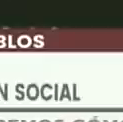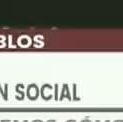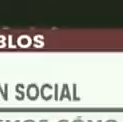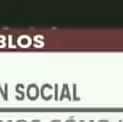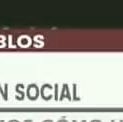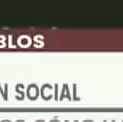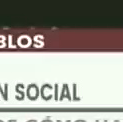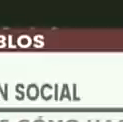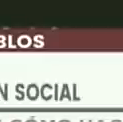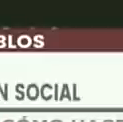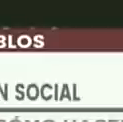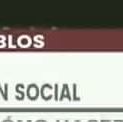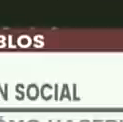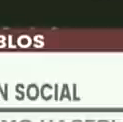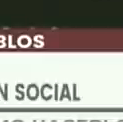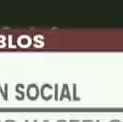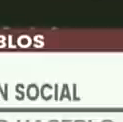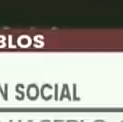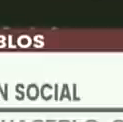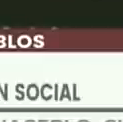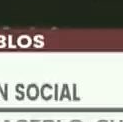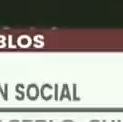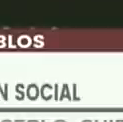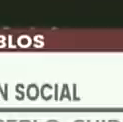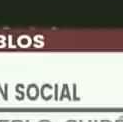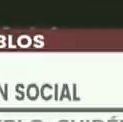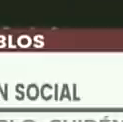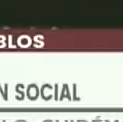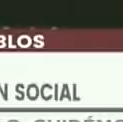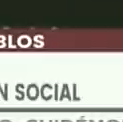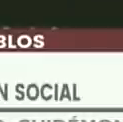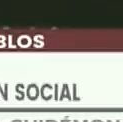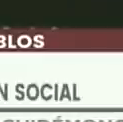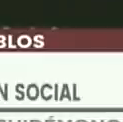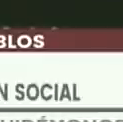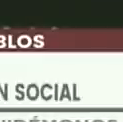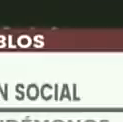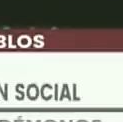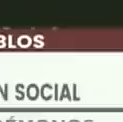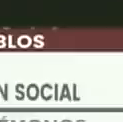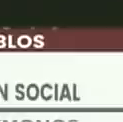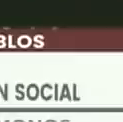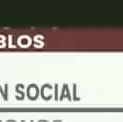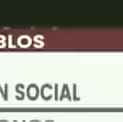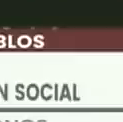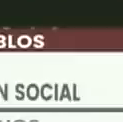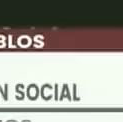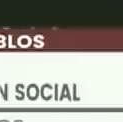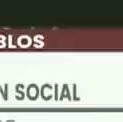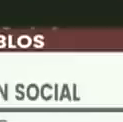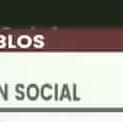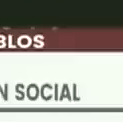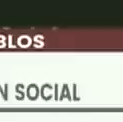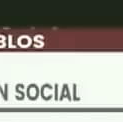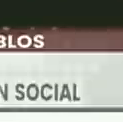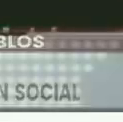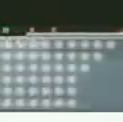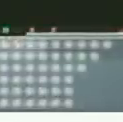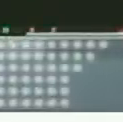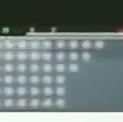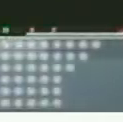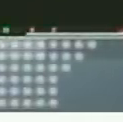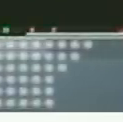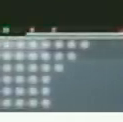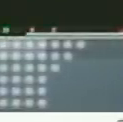de los valores del pueblo. Dijo Lenin, sin teoría revolucionaria, no